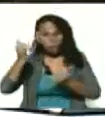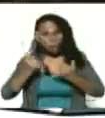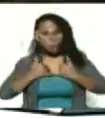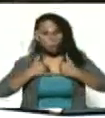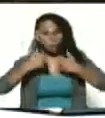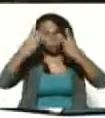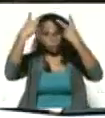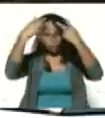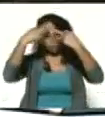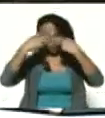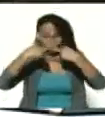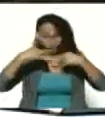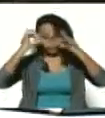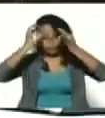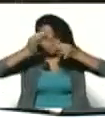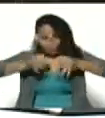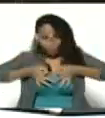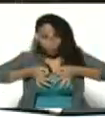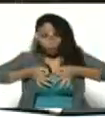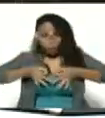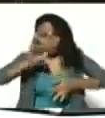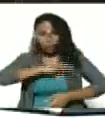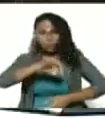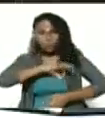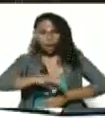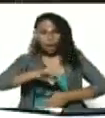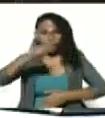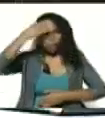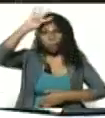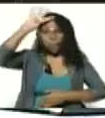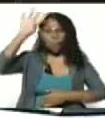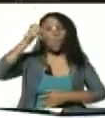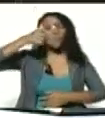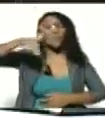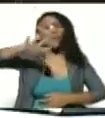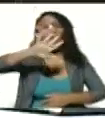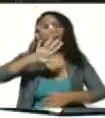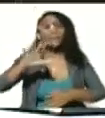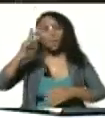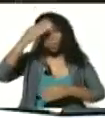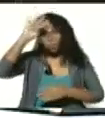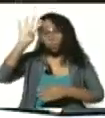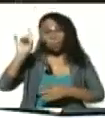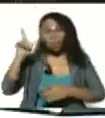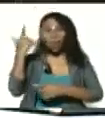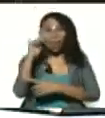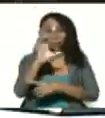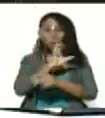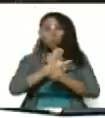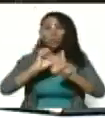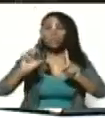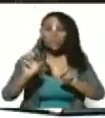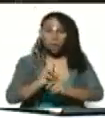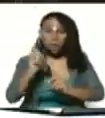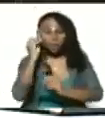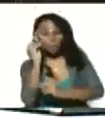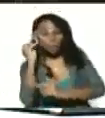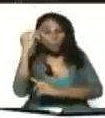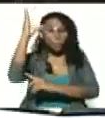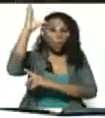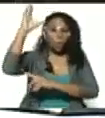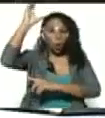Y el pueblo cubano es un pueblo educado, culto, de una alta conciencia